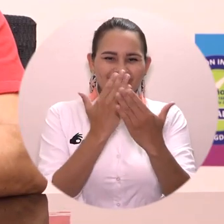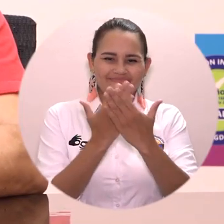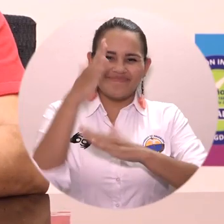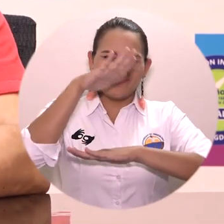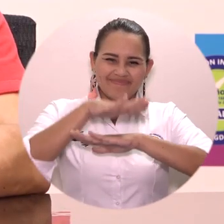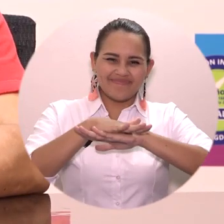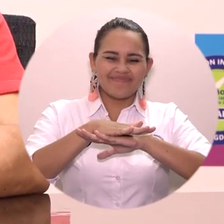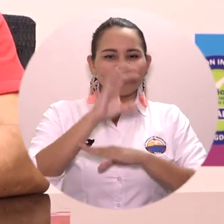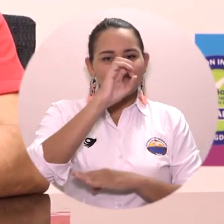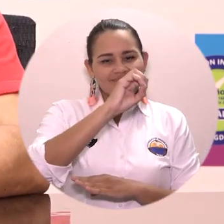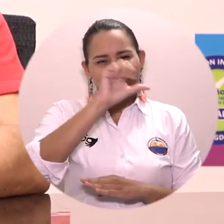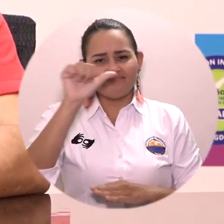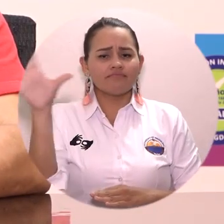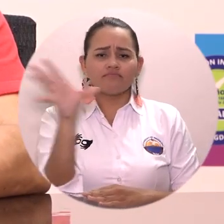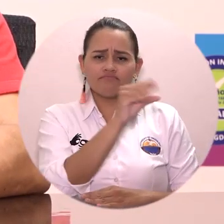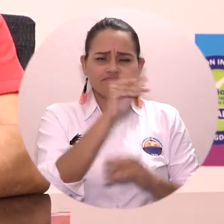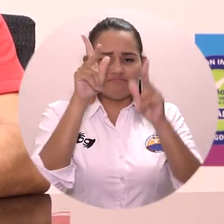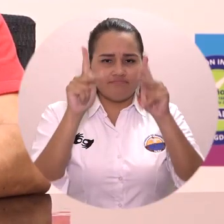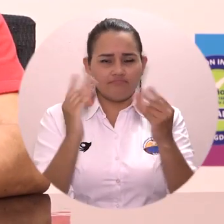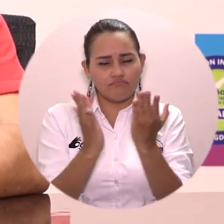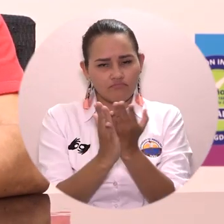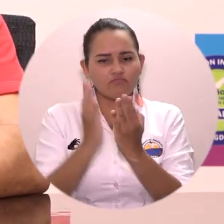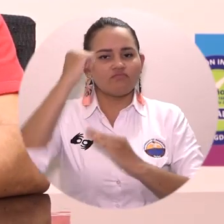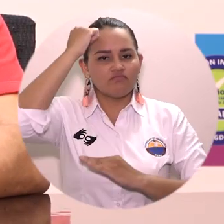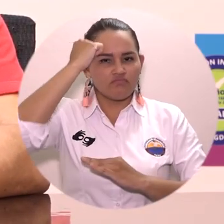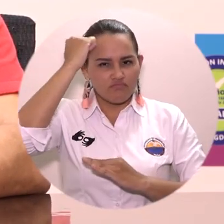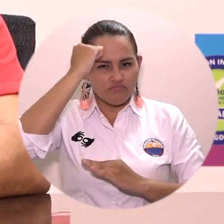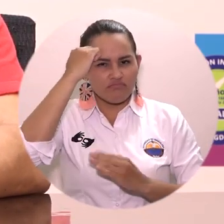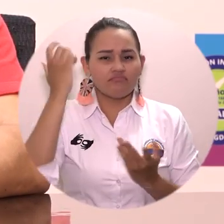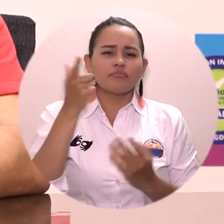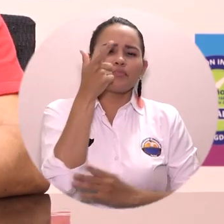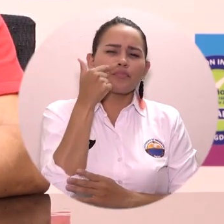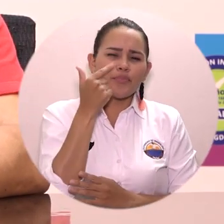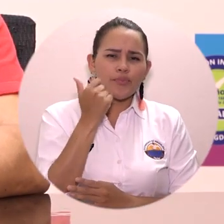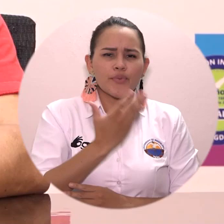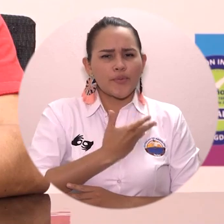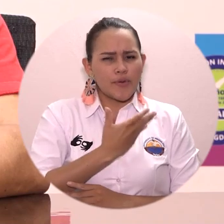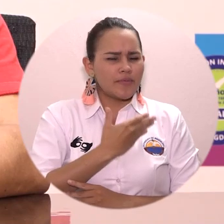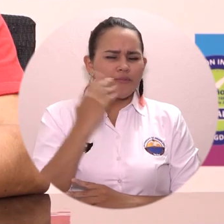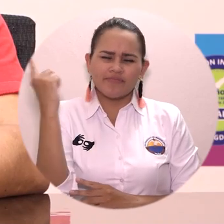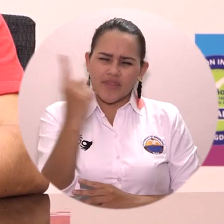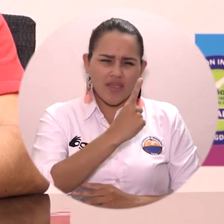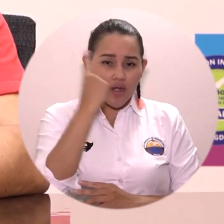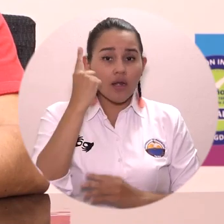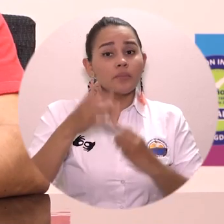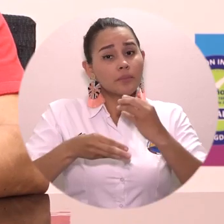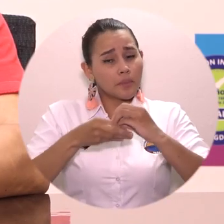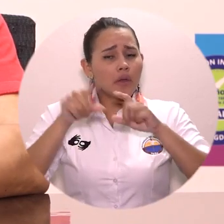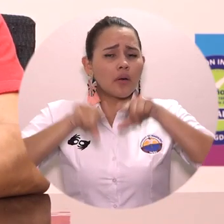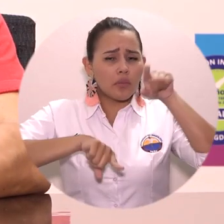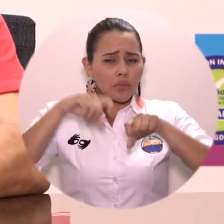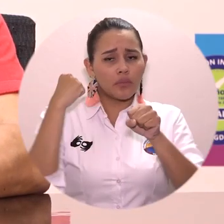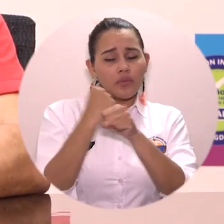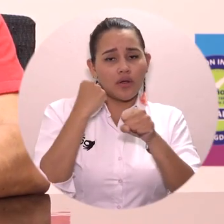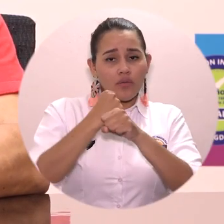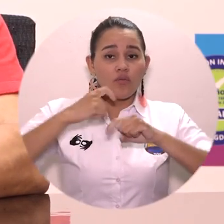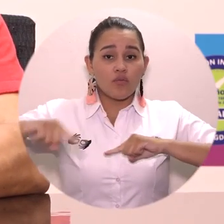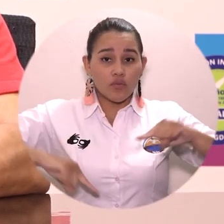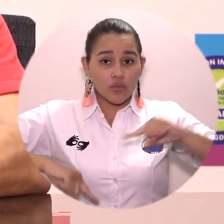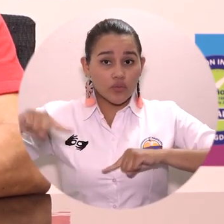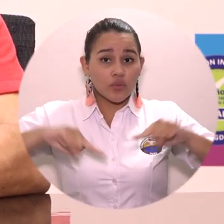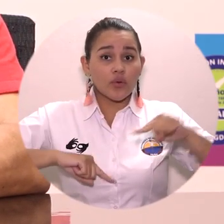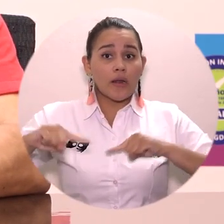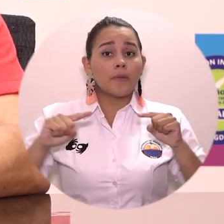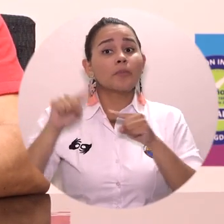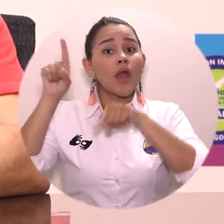Buenas tardes para todos nuestros estudiantes, profesores, para los padres de familia, para los funcionarios que están